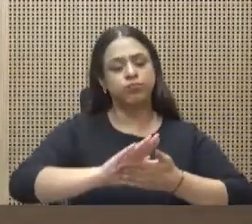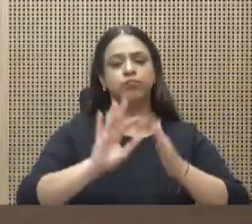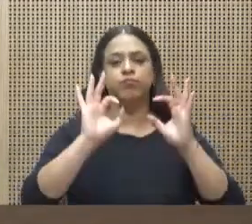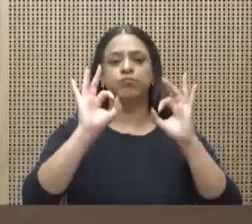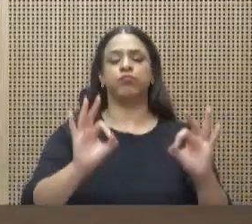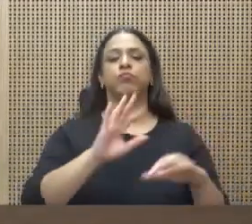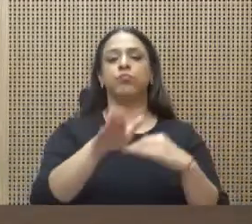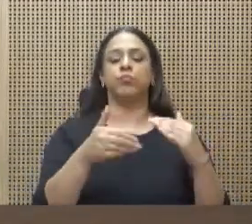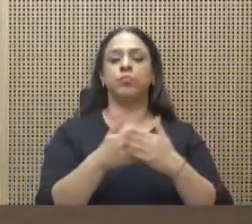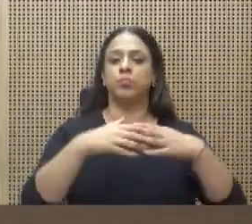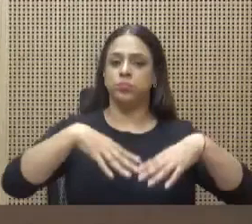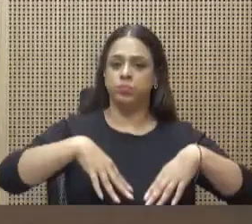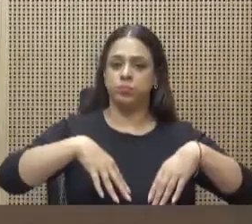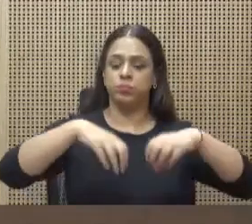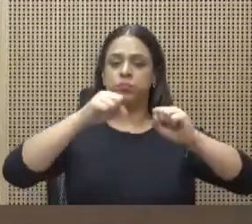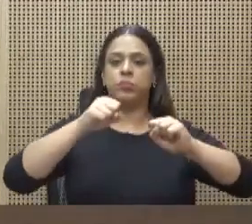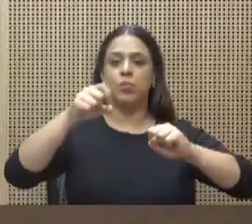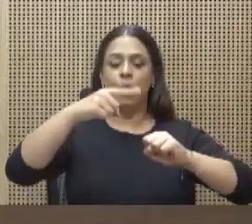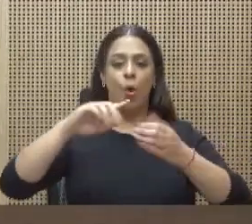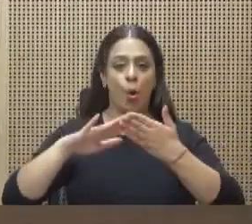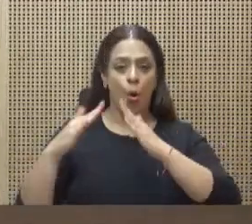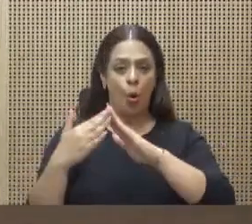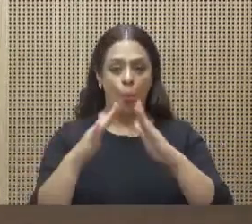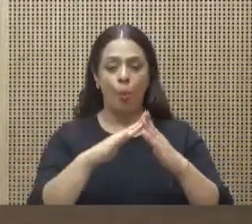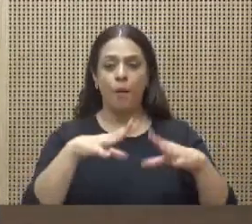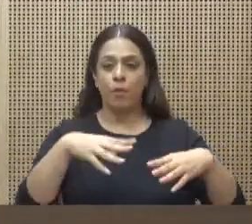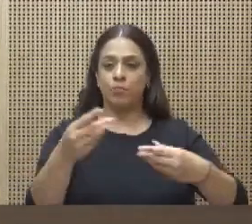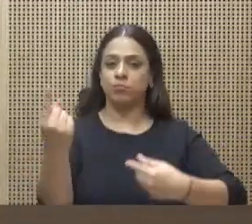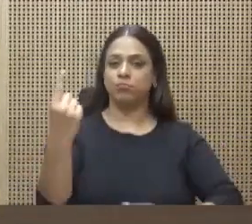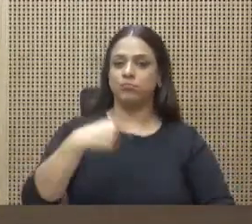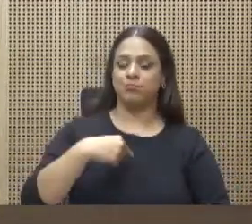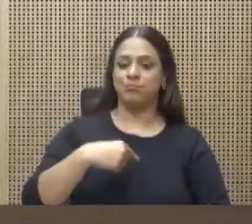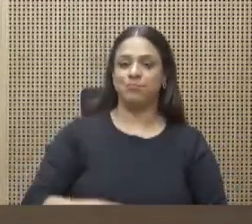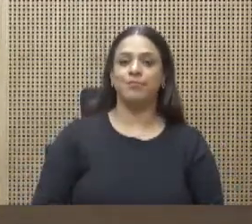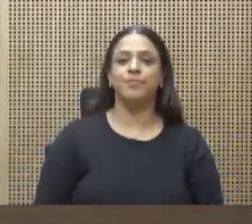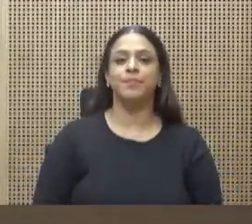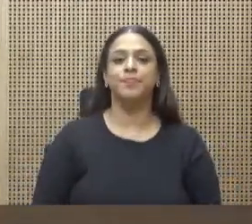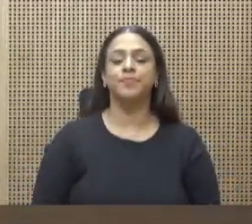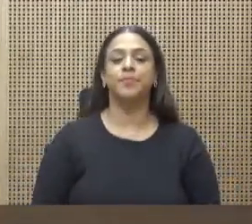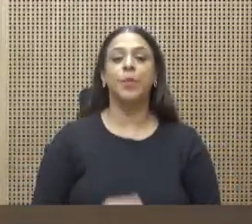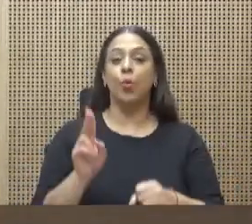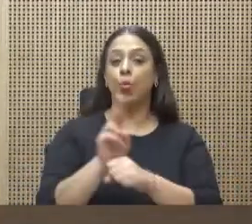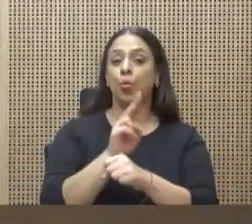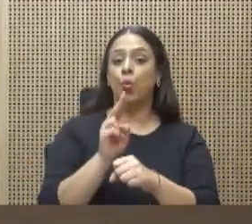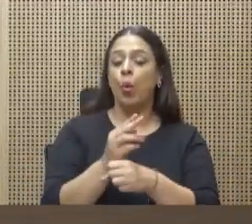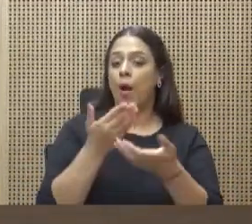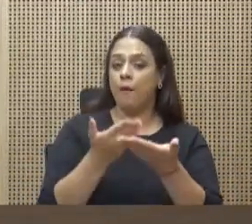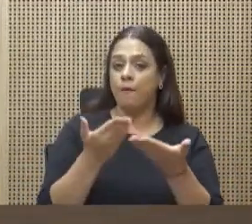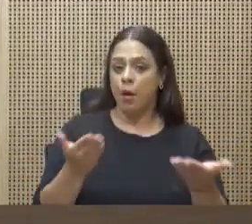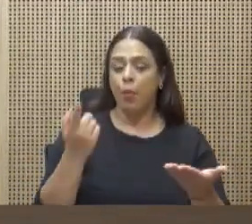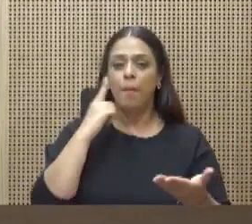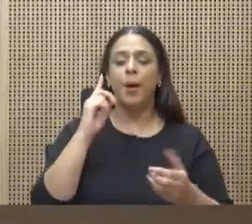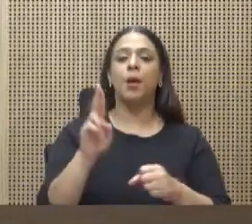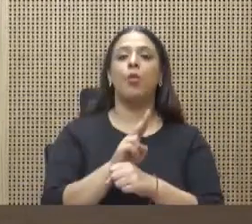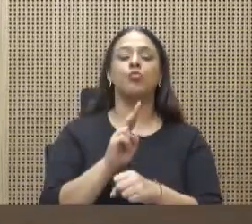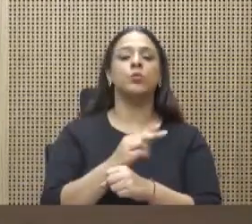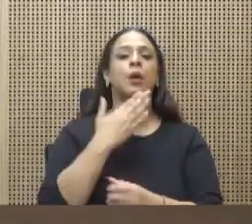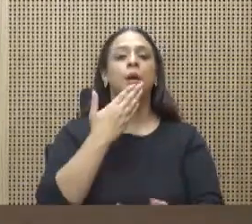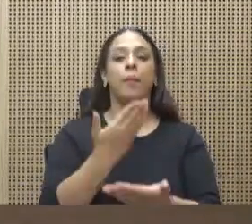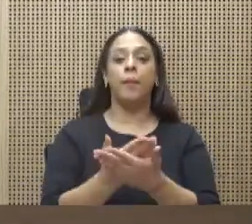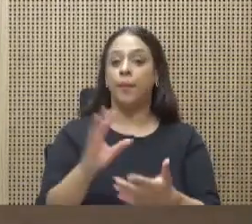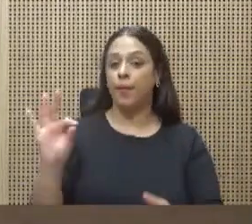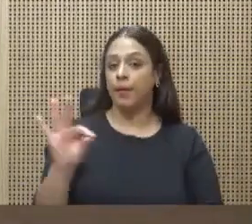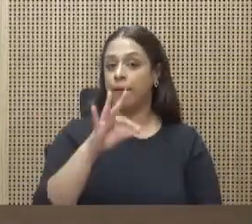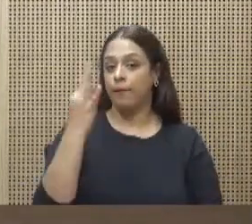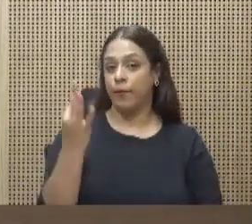encomendado, y cuidando los recursos de los contribuyentes para que se usen de la mejor manera. Nos